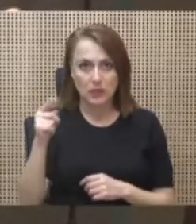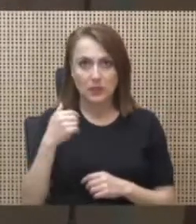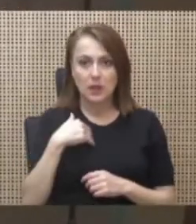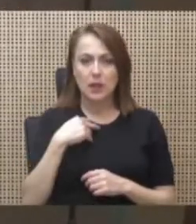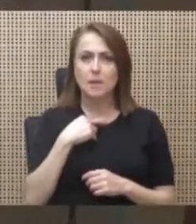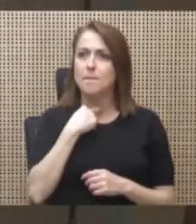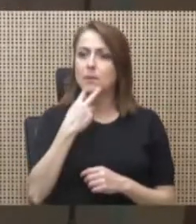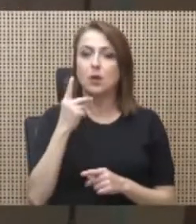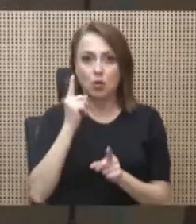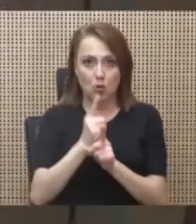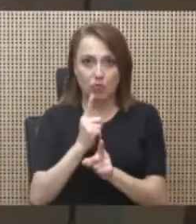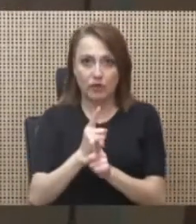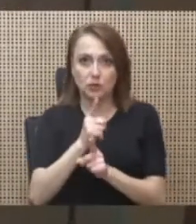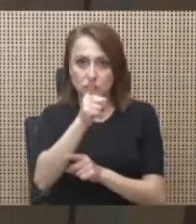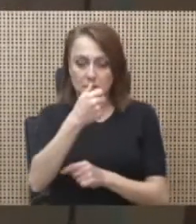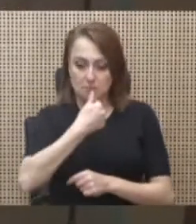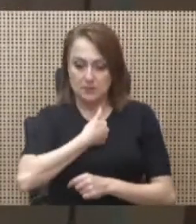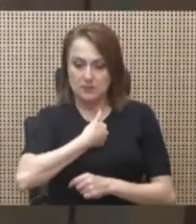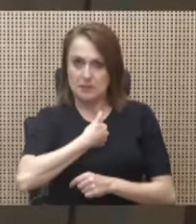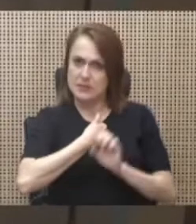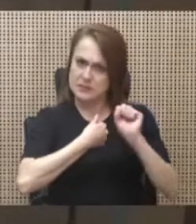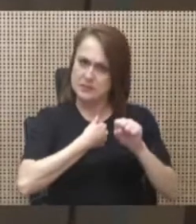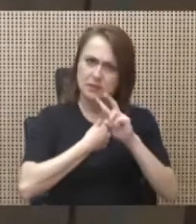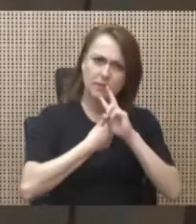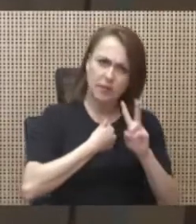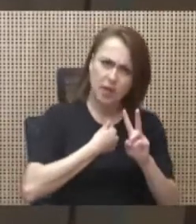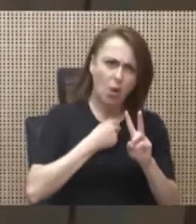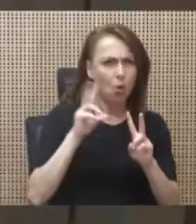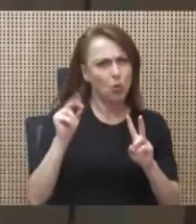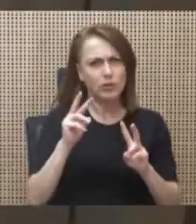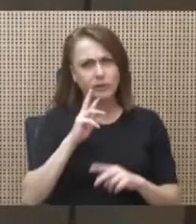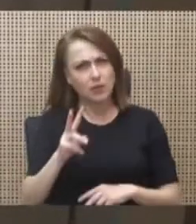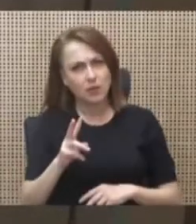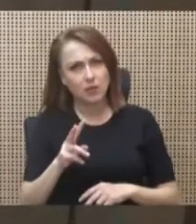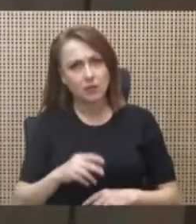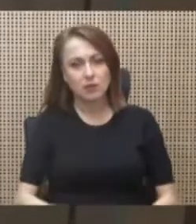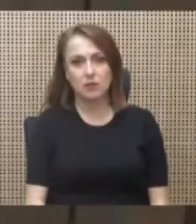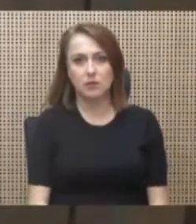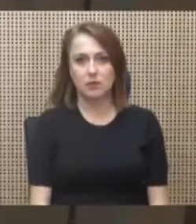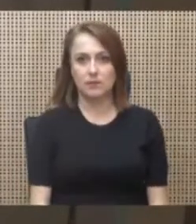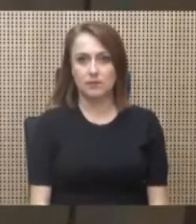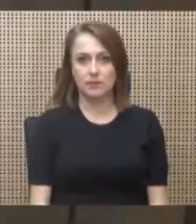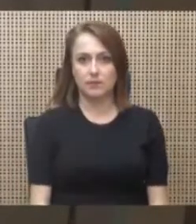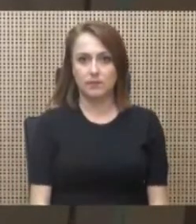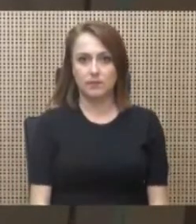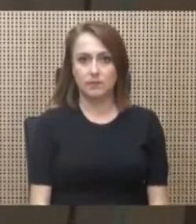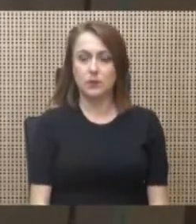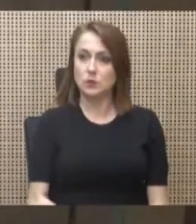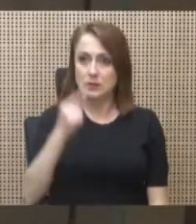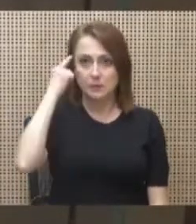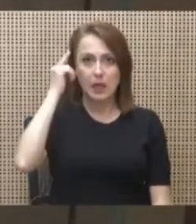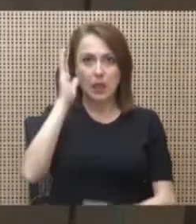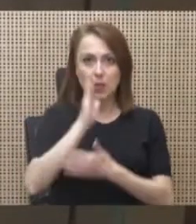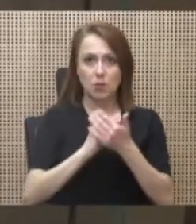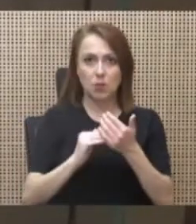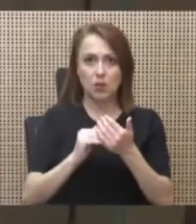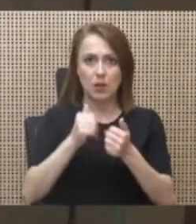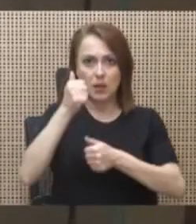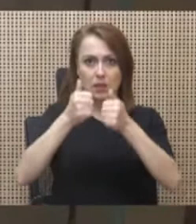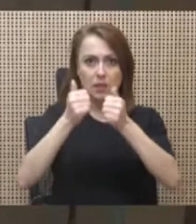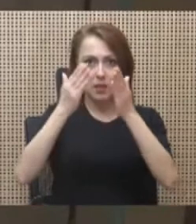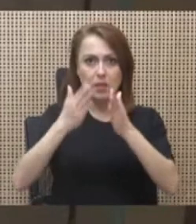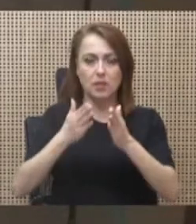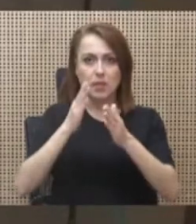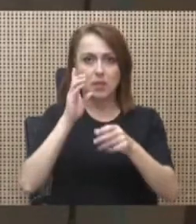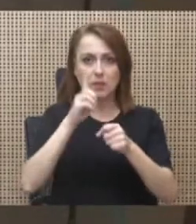voz, creo que lo correcto aquí es que sea usted quien nos aclare si eso es cierto o no es cierto, doña Angie. ¿Usted está pensando alguna vez en ser candidata a diputada?